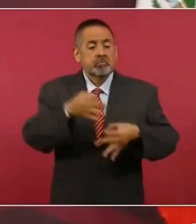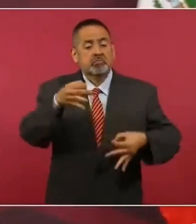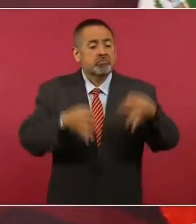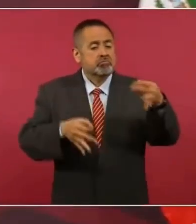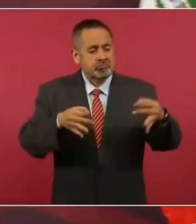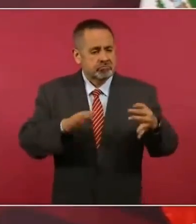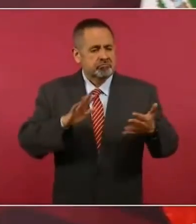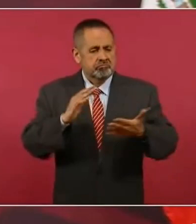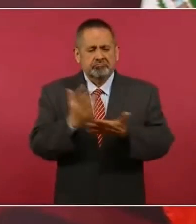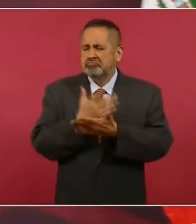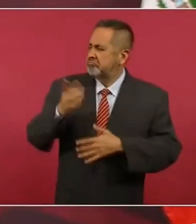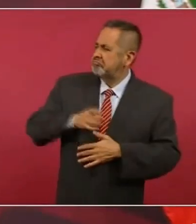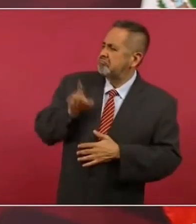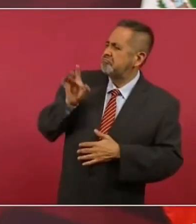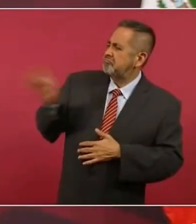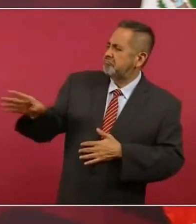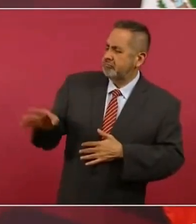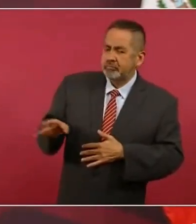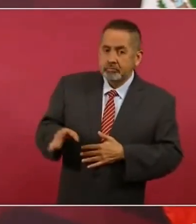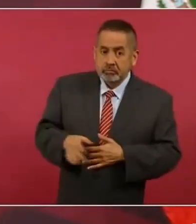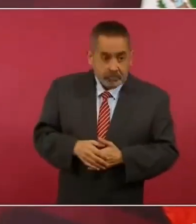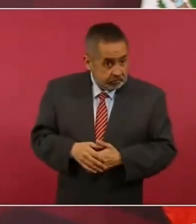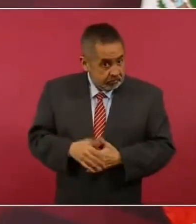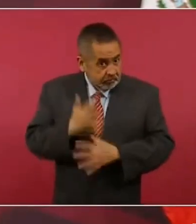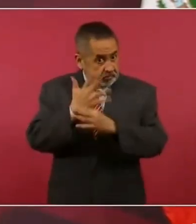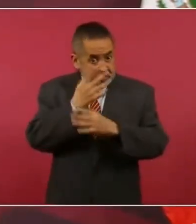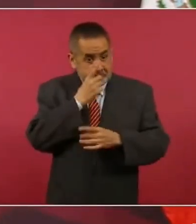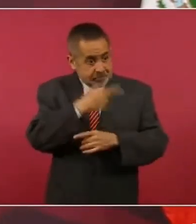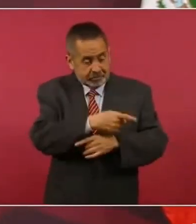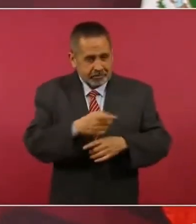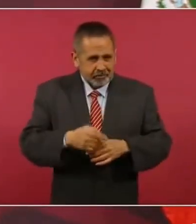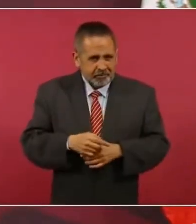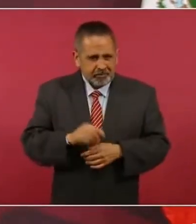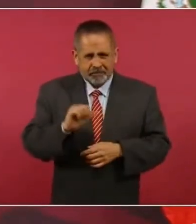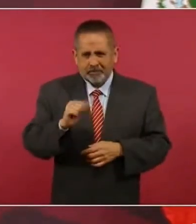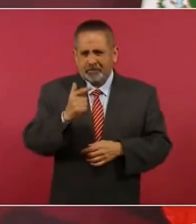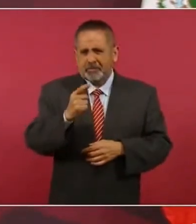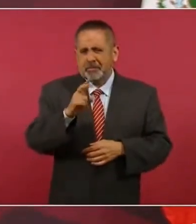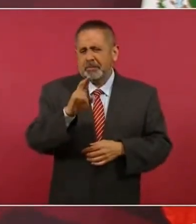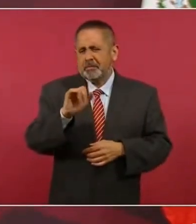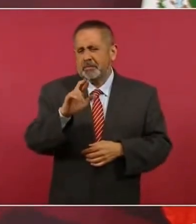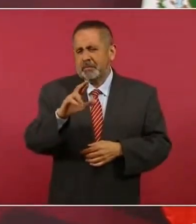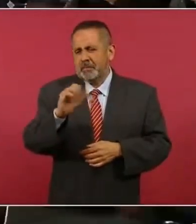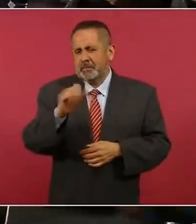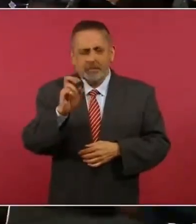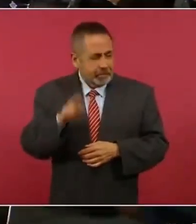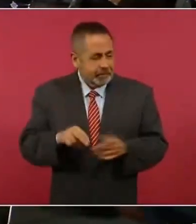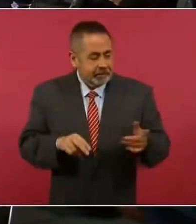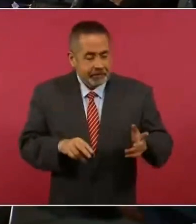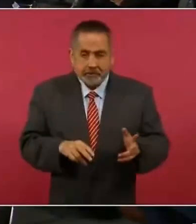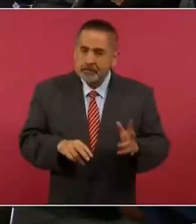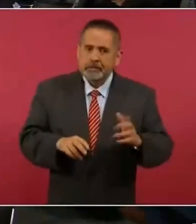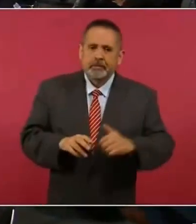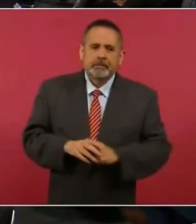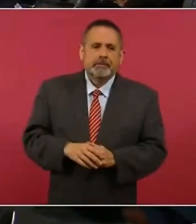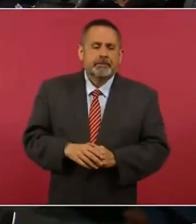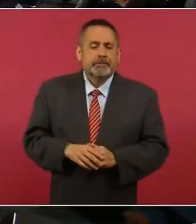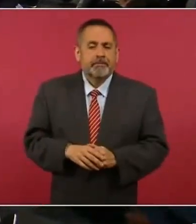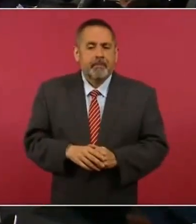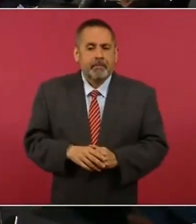así Aguilar Camín, y si están